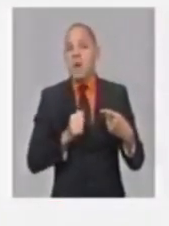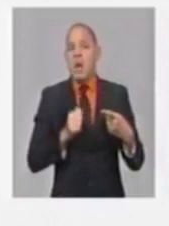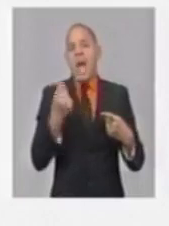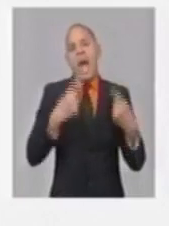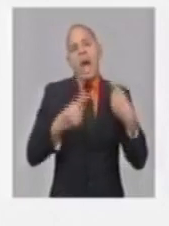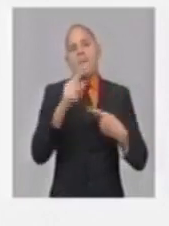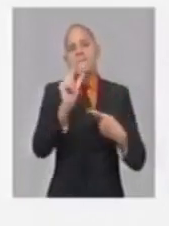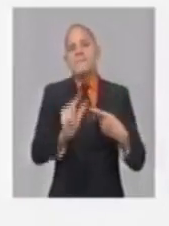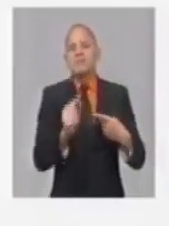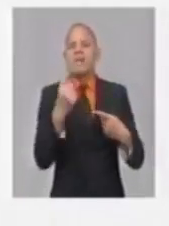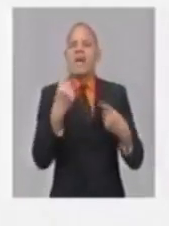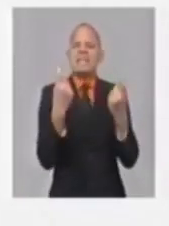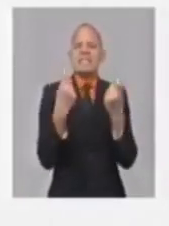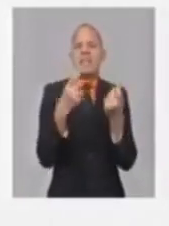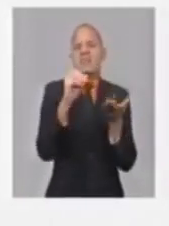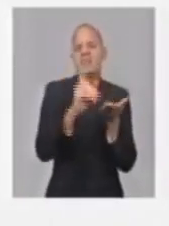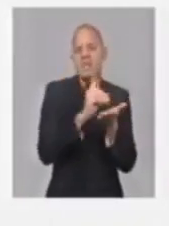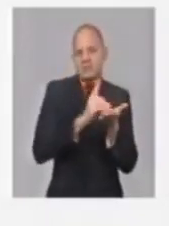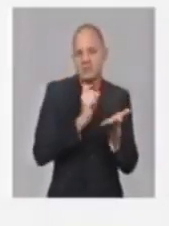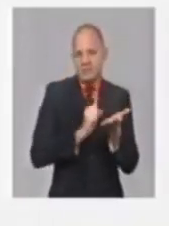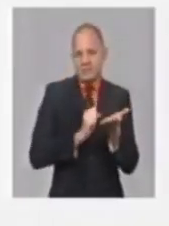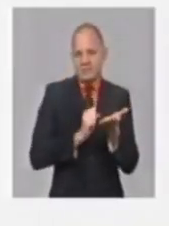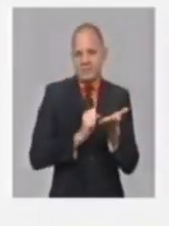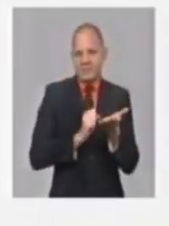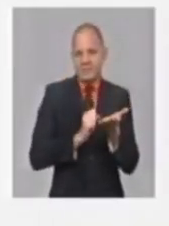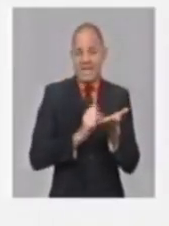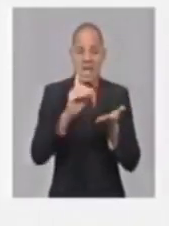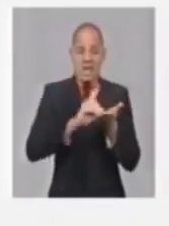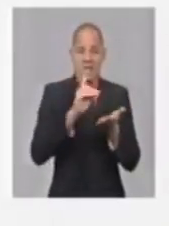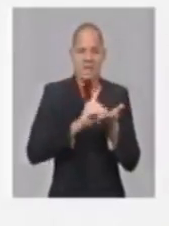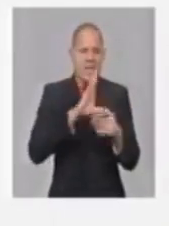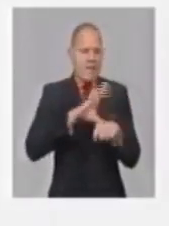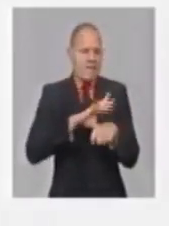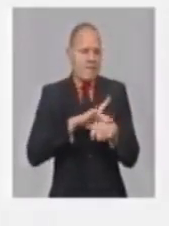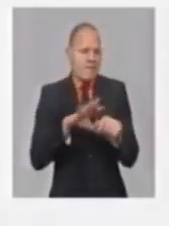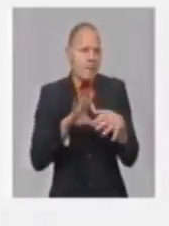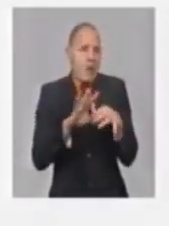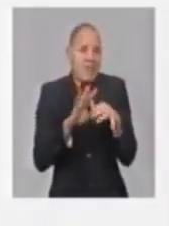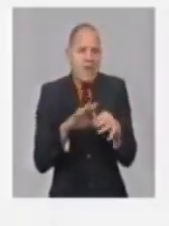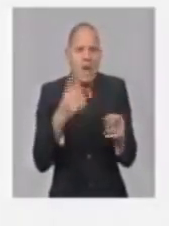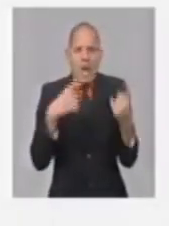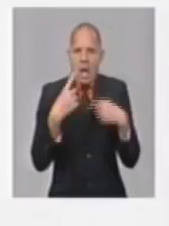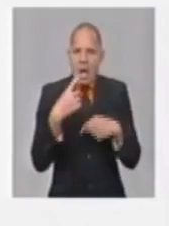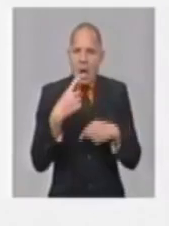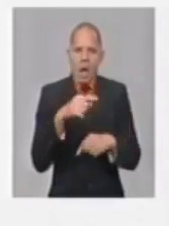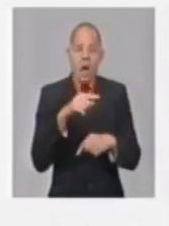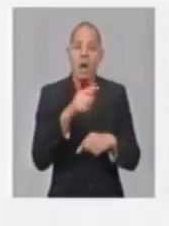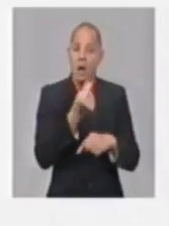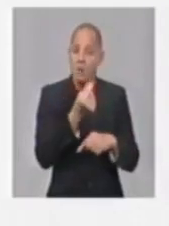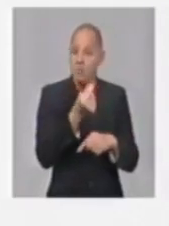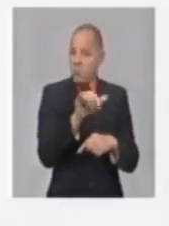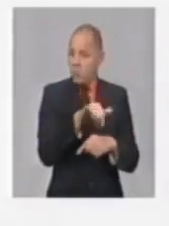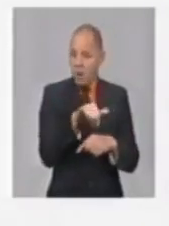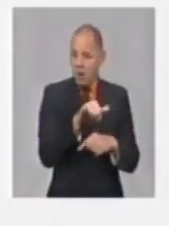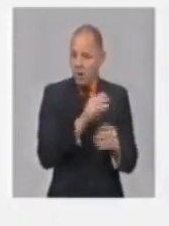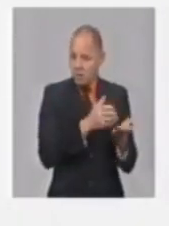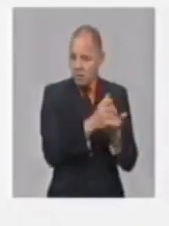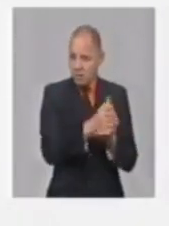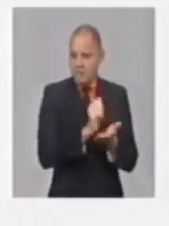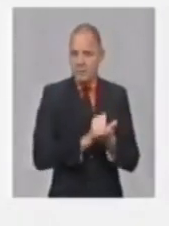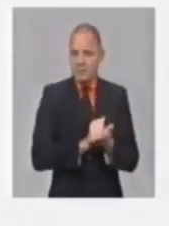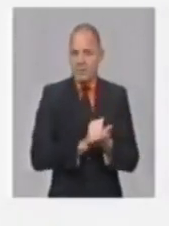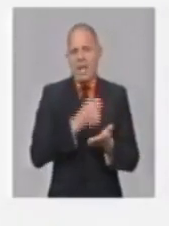determinadas dietas médicas por su sensibilidad, por el tipo de enfermedad que tiene, que son las